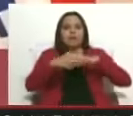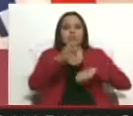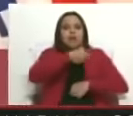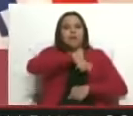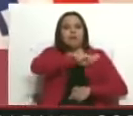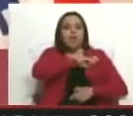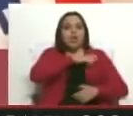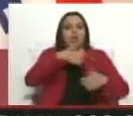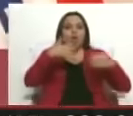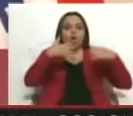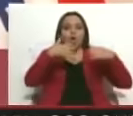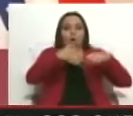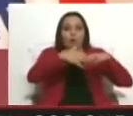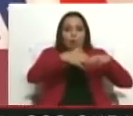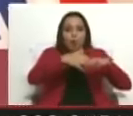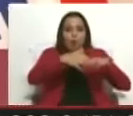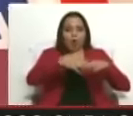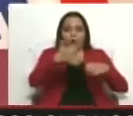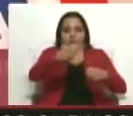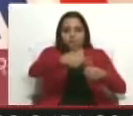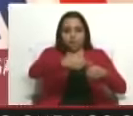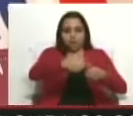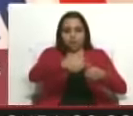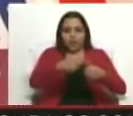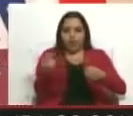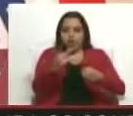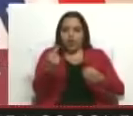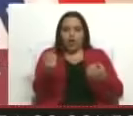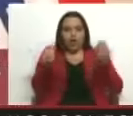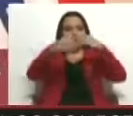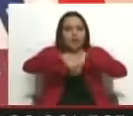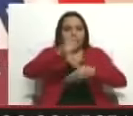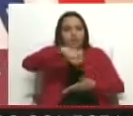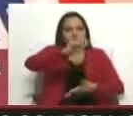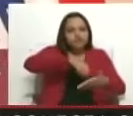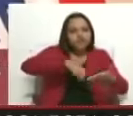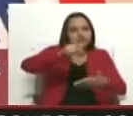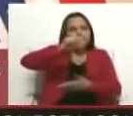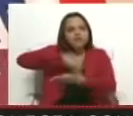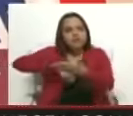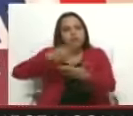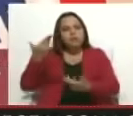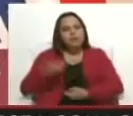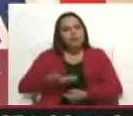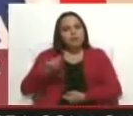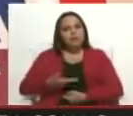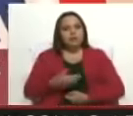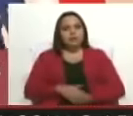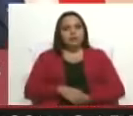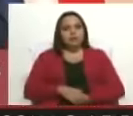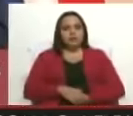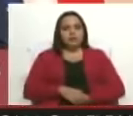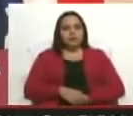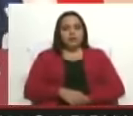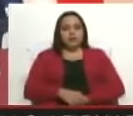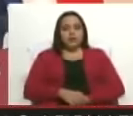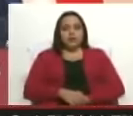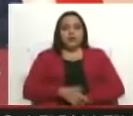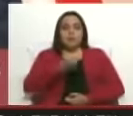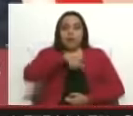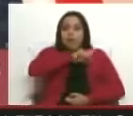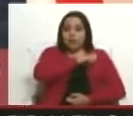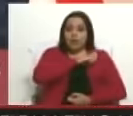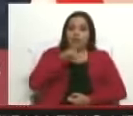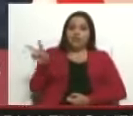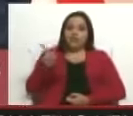Hemos llegado a dos acuerdos sumamente importantes, ¿no? Tanto para España, para Venezuela, para